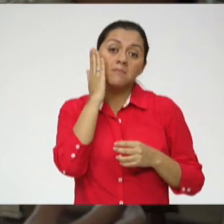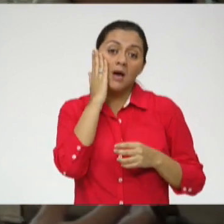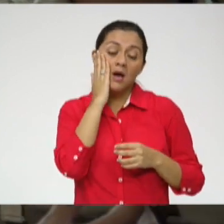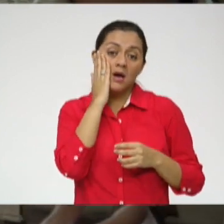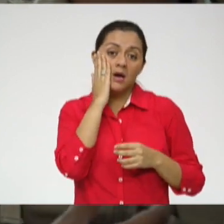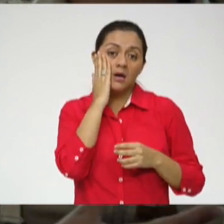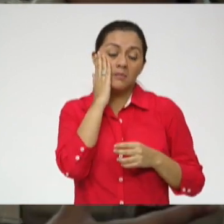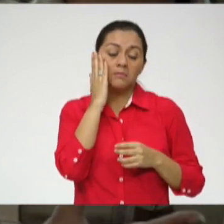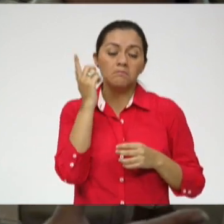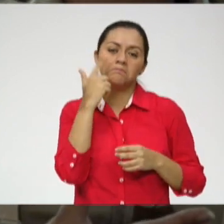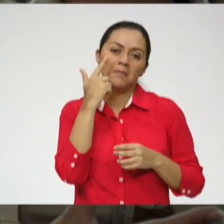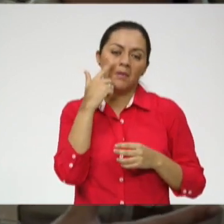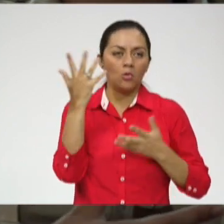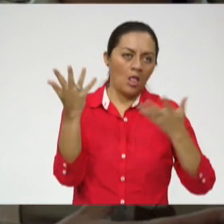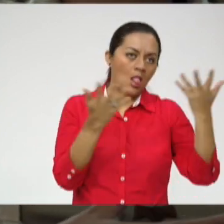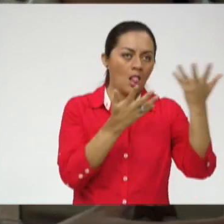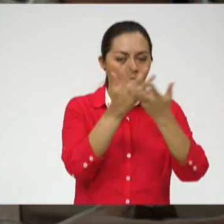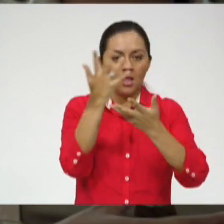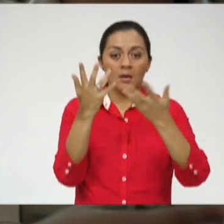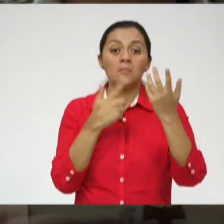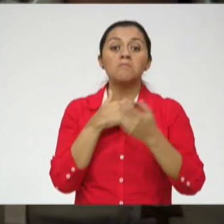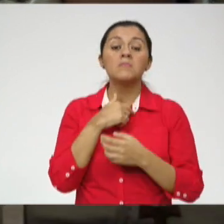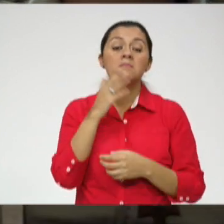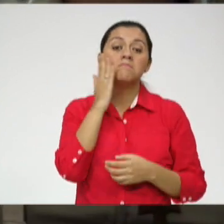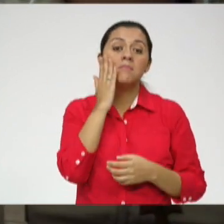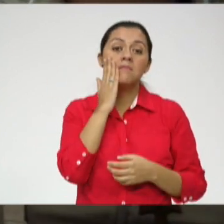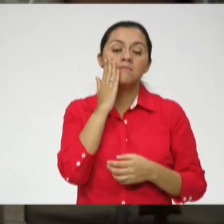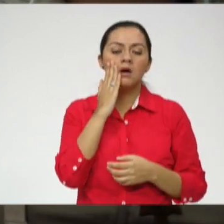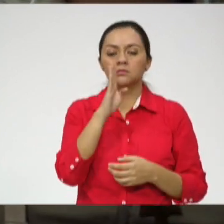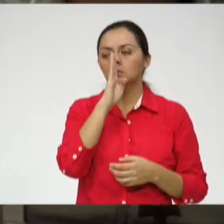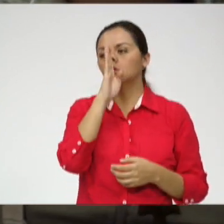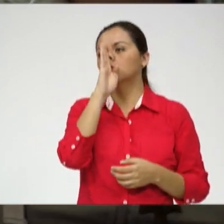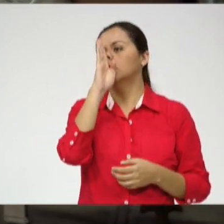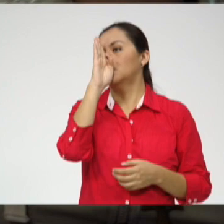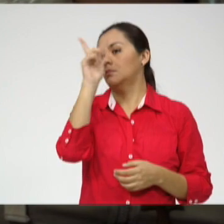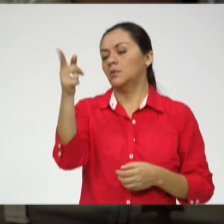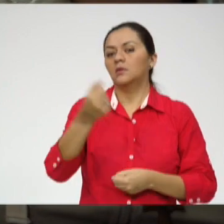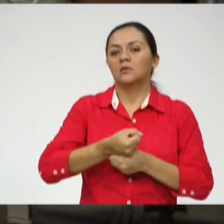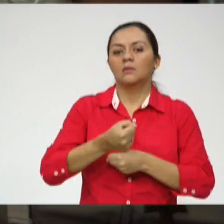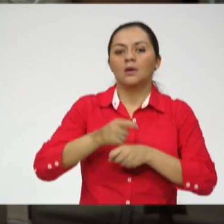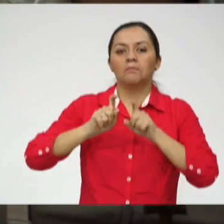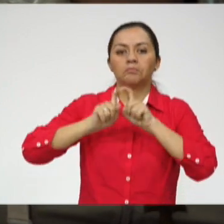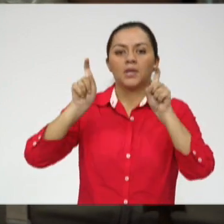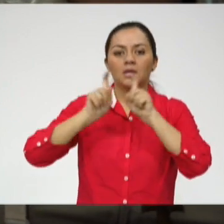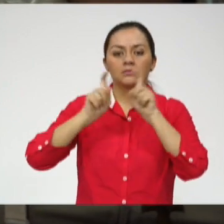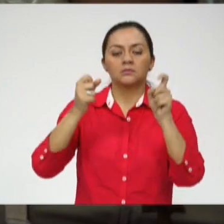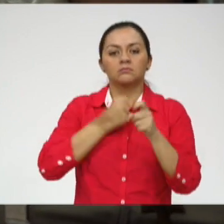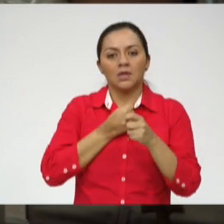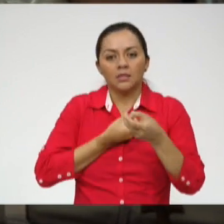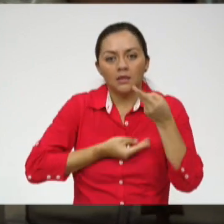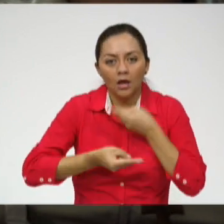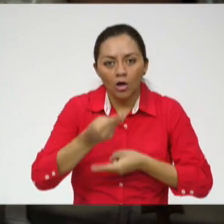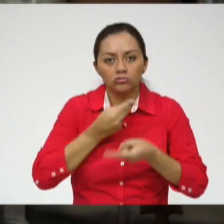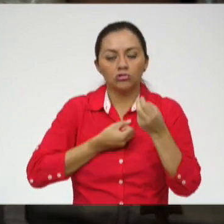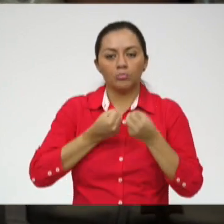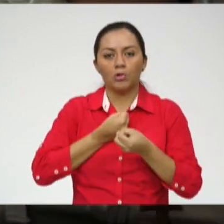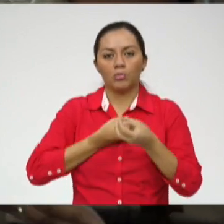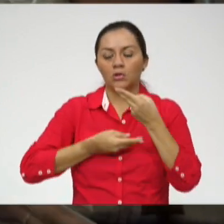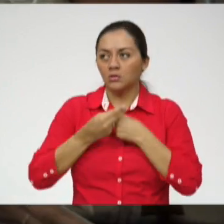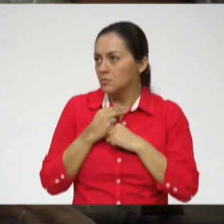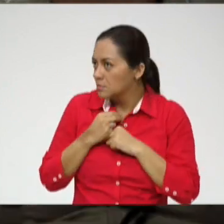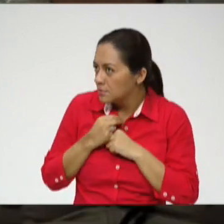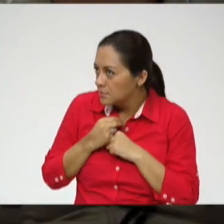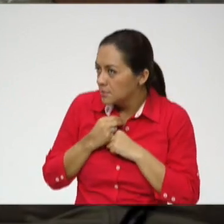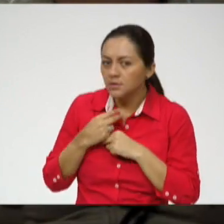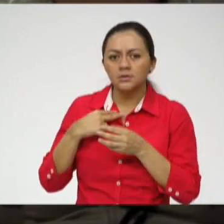ella siempre desde chiquita le he visto estar atrás de una empresa, tener su propio negocio y es algo que me